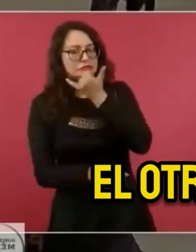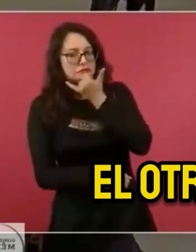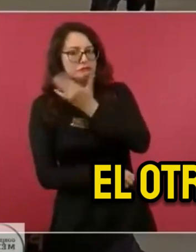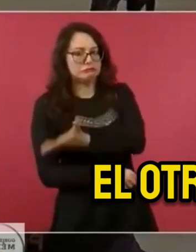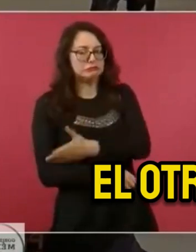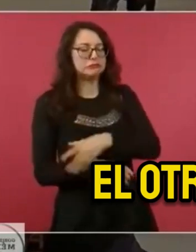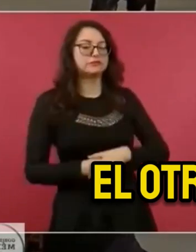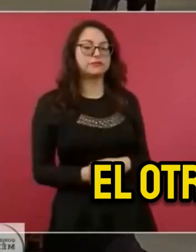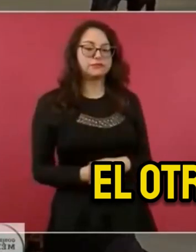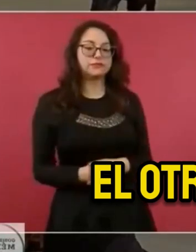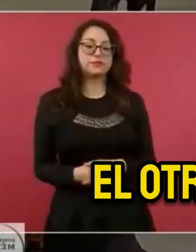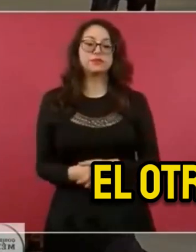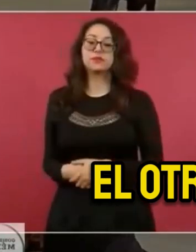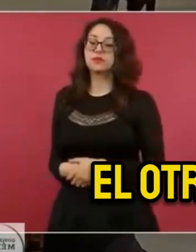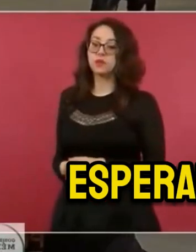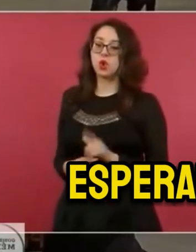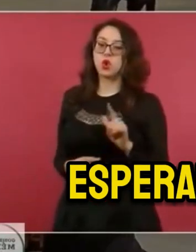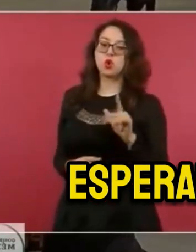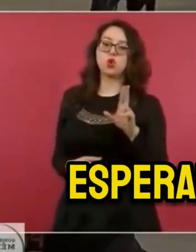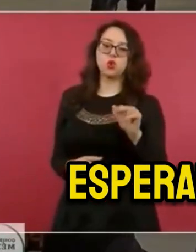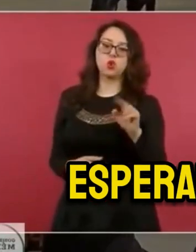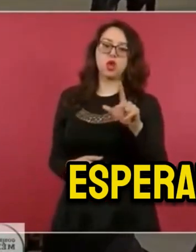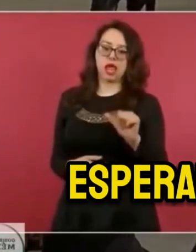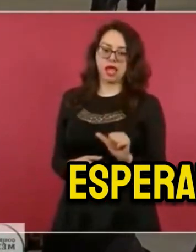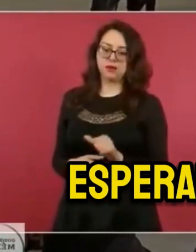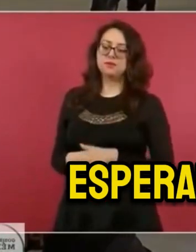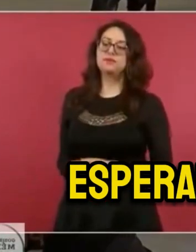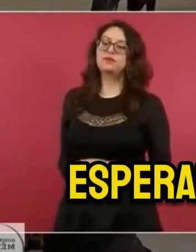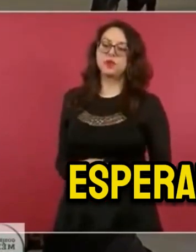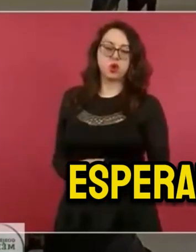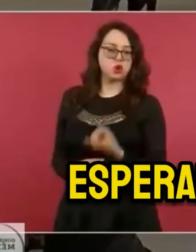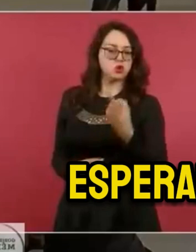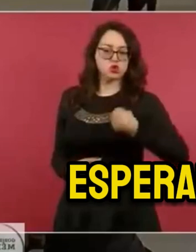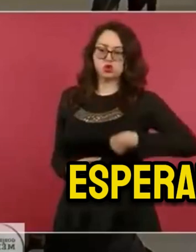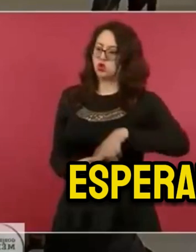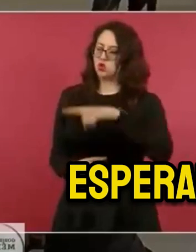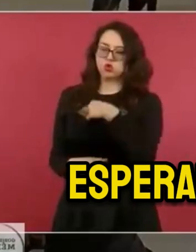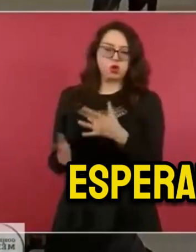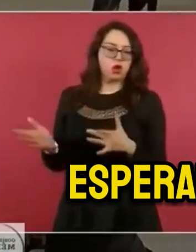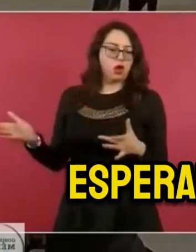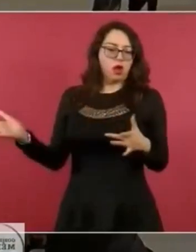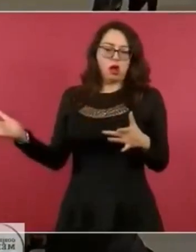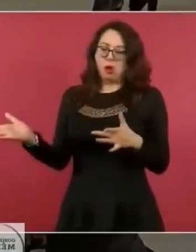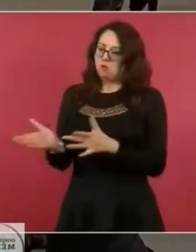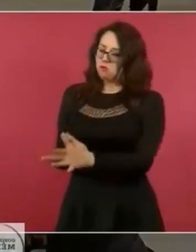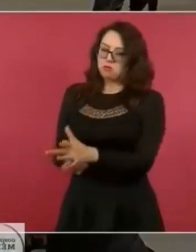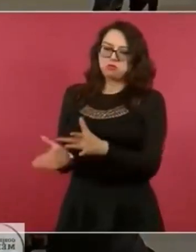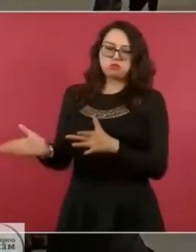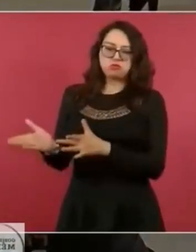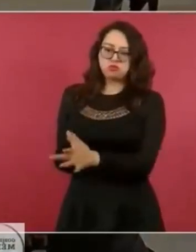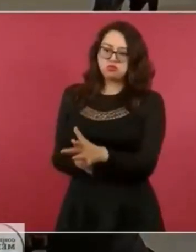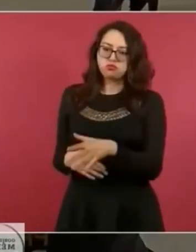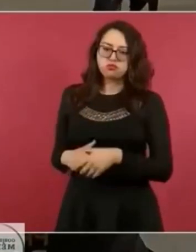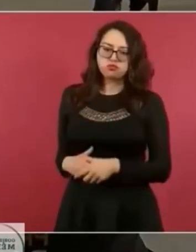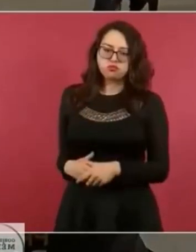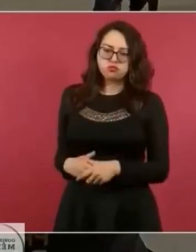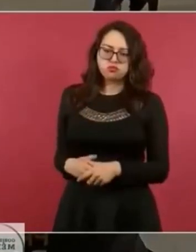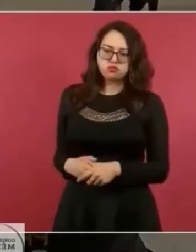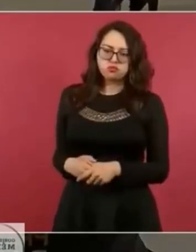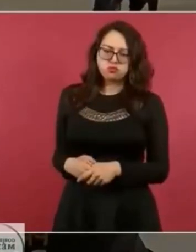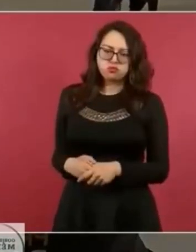que nosotros estamos con ustedes esperando a que ustedes reelijan a su sucesor en México. Y yo estoy